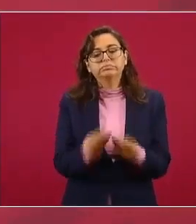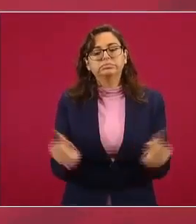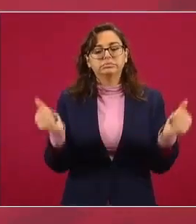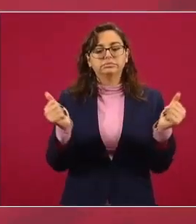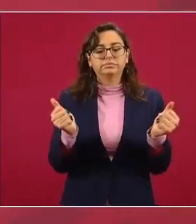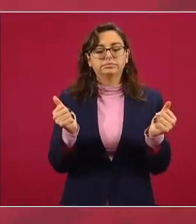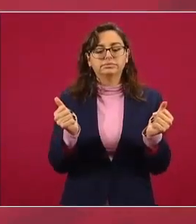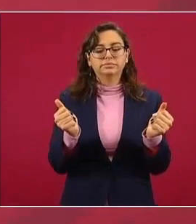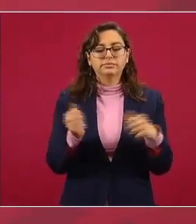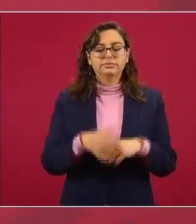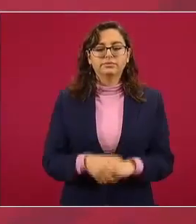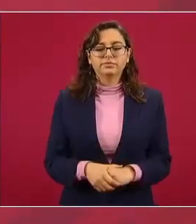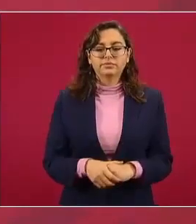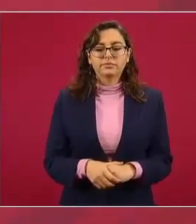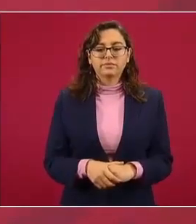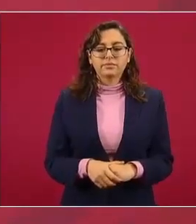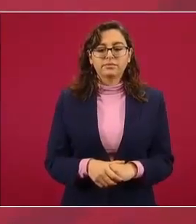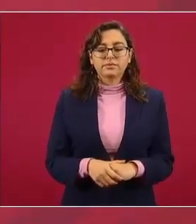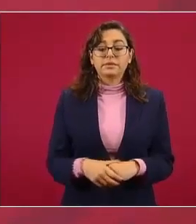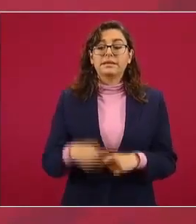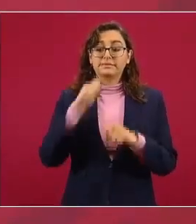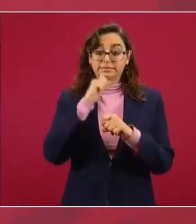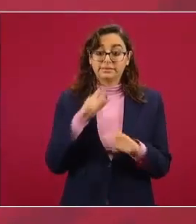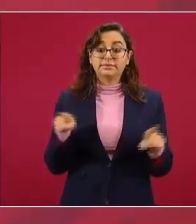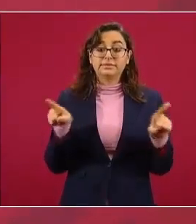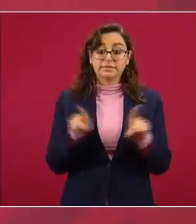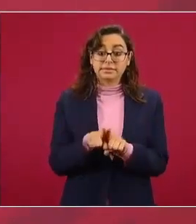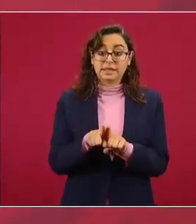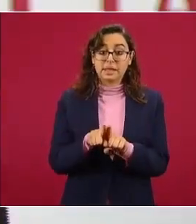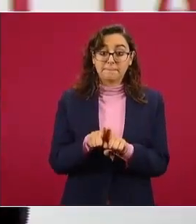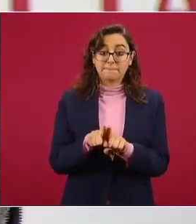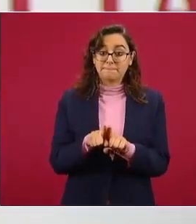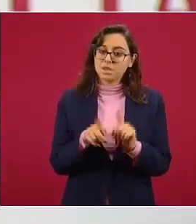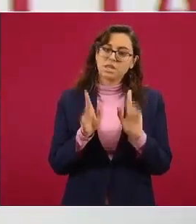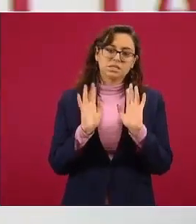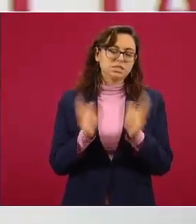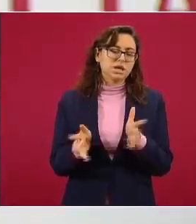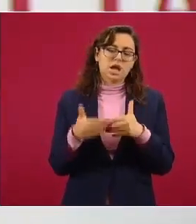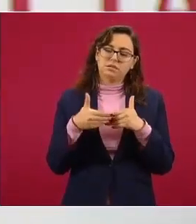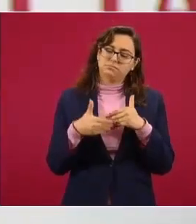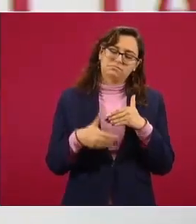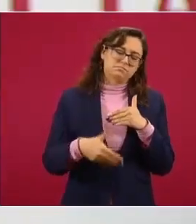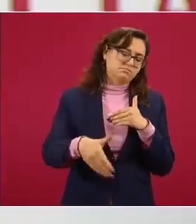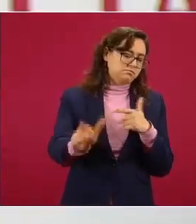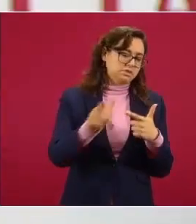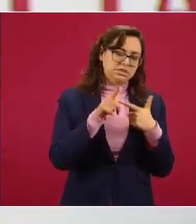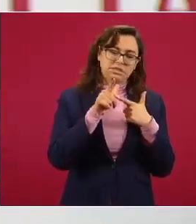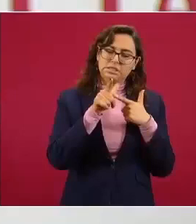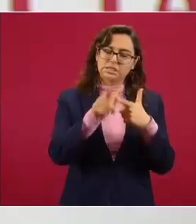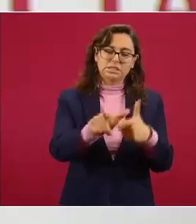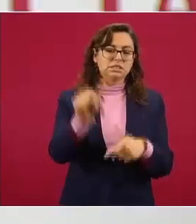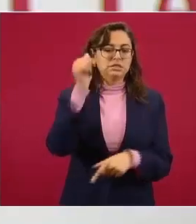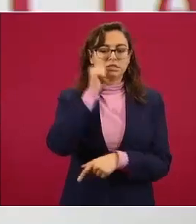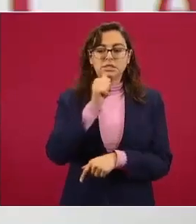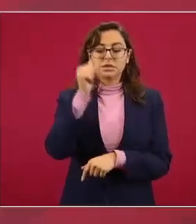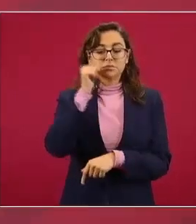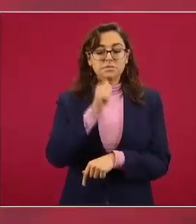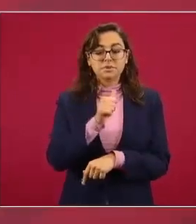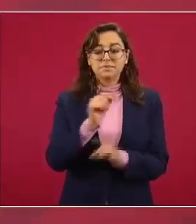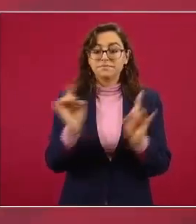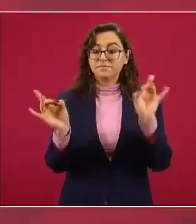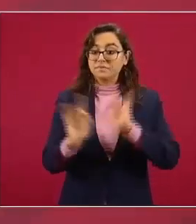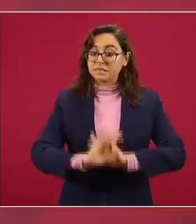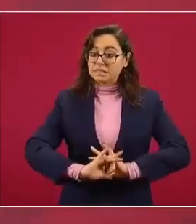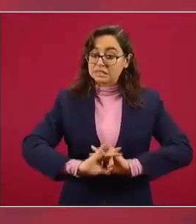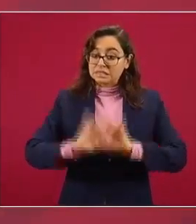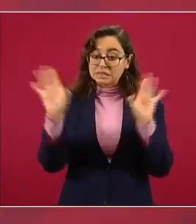significa algo que me parece muy relevante como regla a seguir en la relación bilateral que es cuando haya